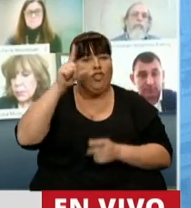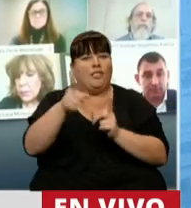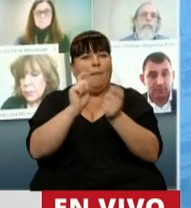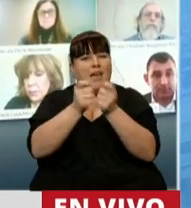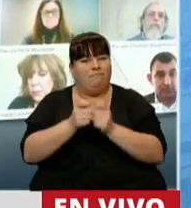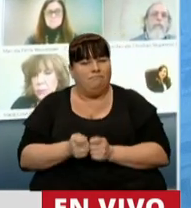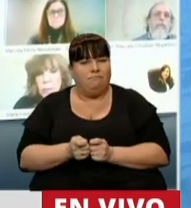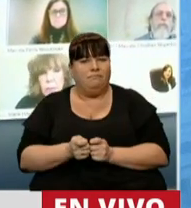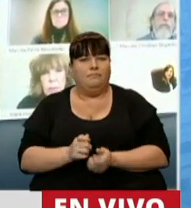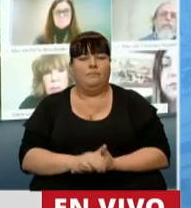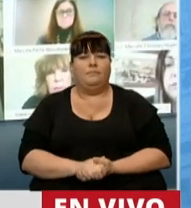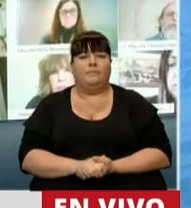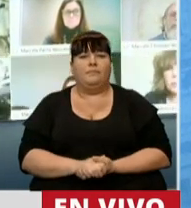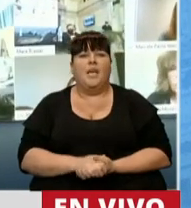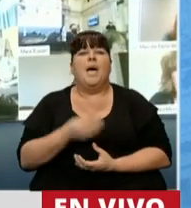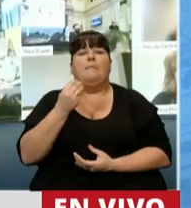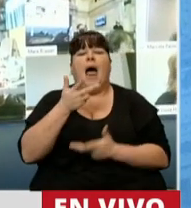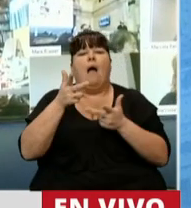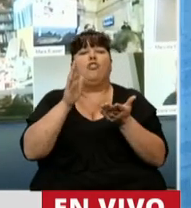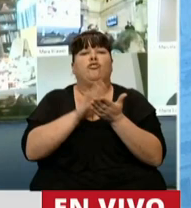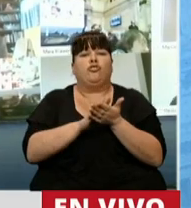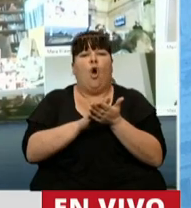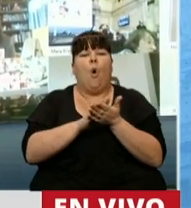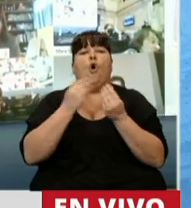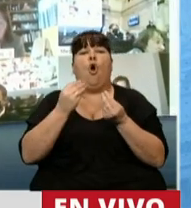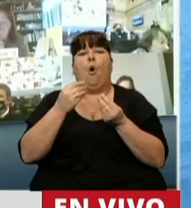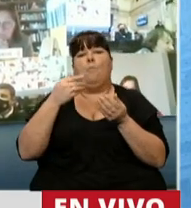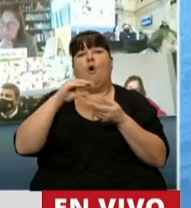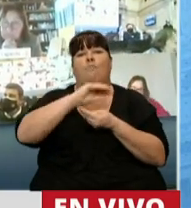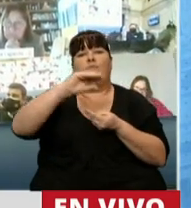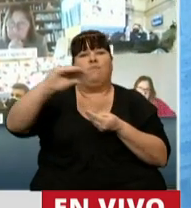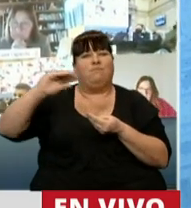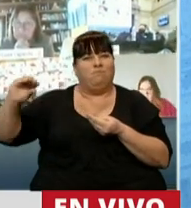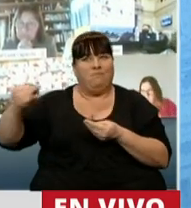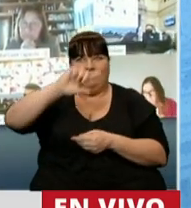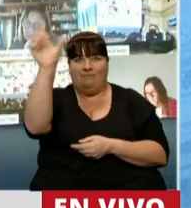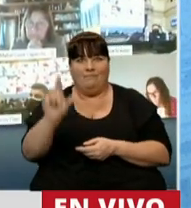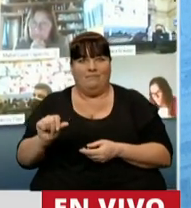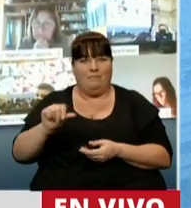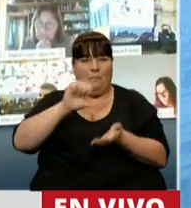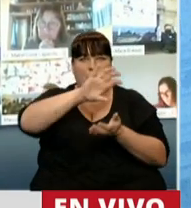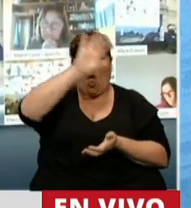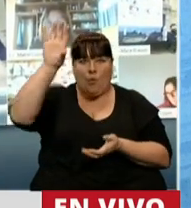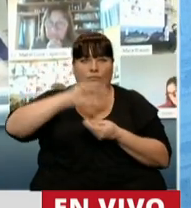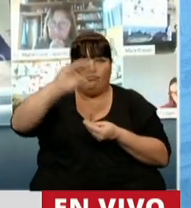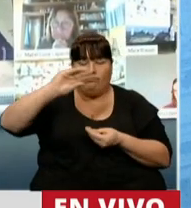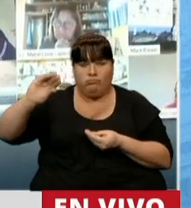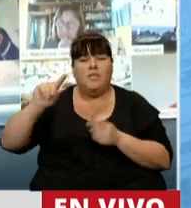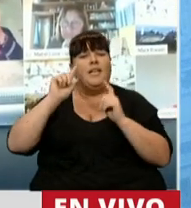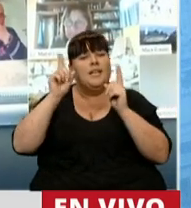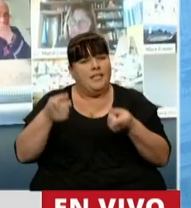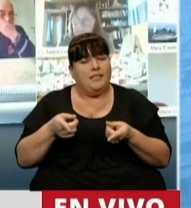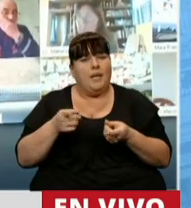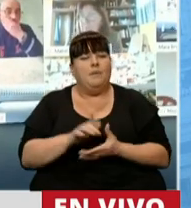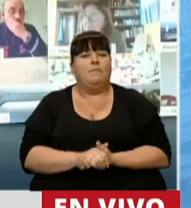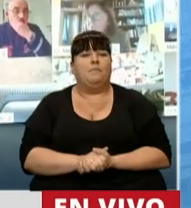modificatorias para referenciarlo a la distribución según la coparticipación federal que también es una